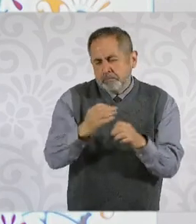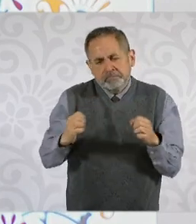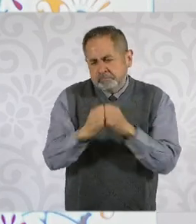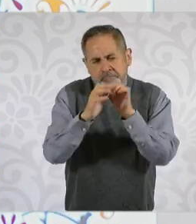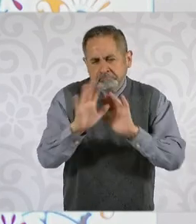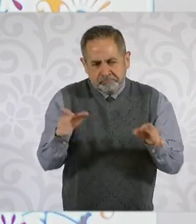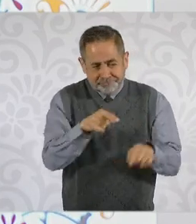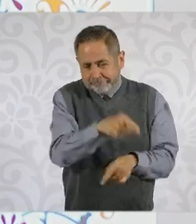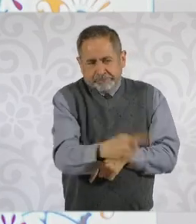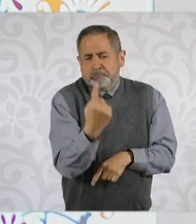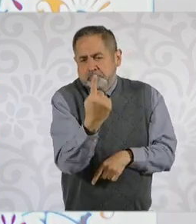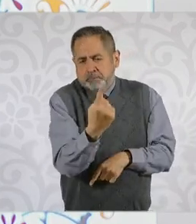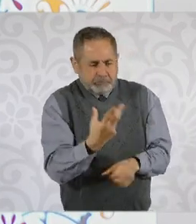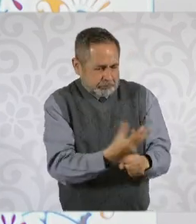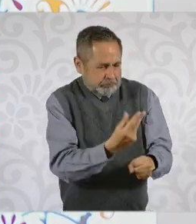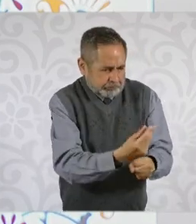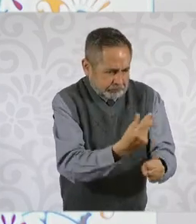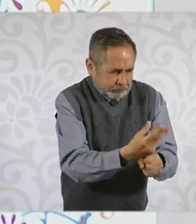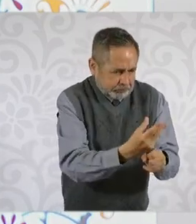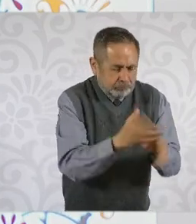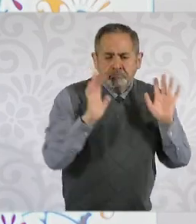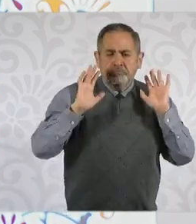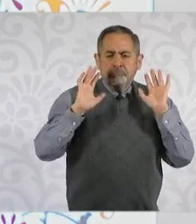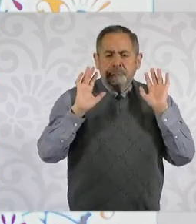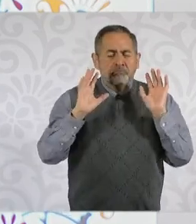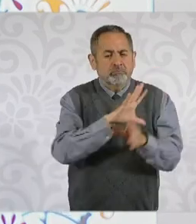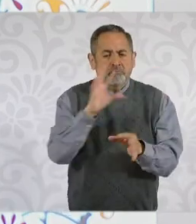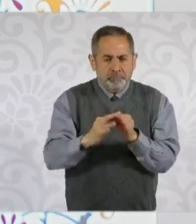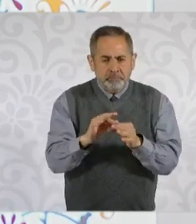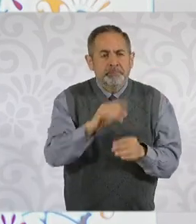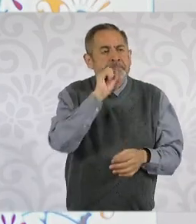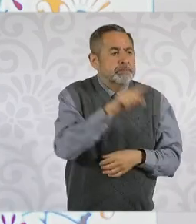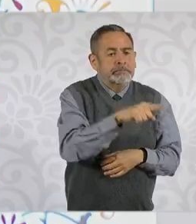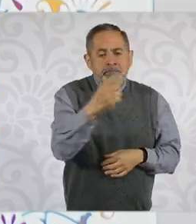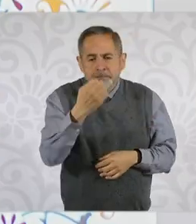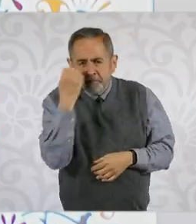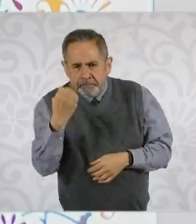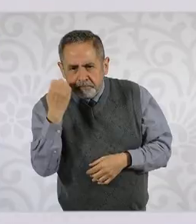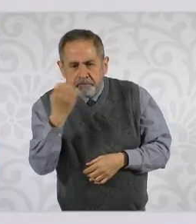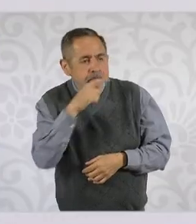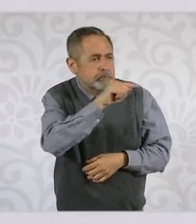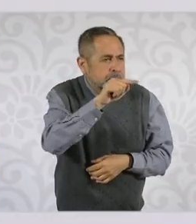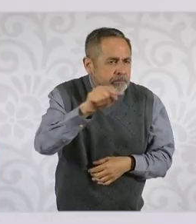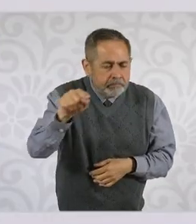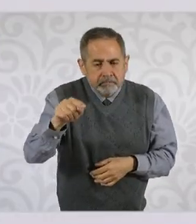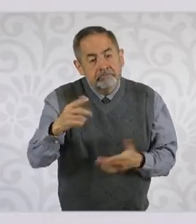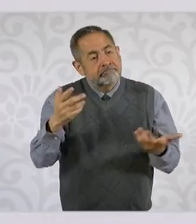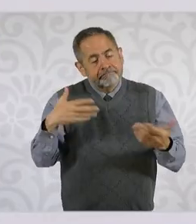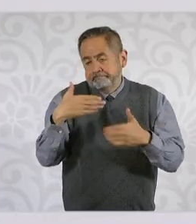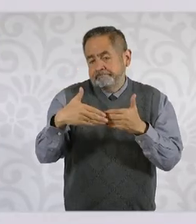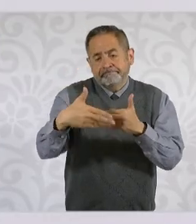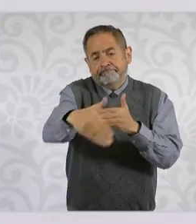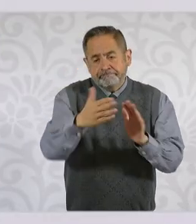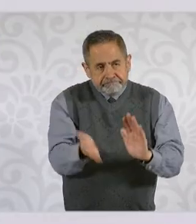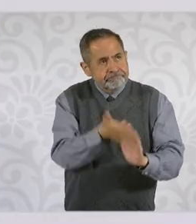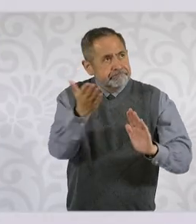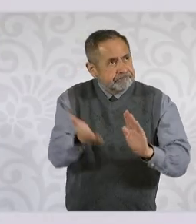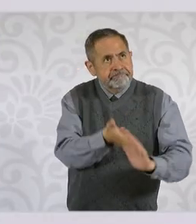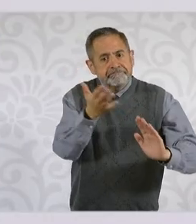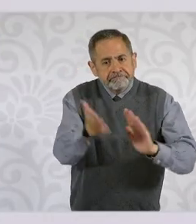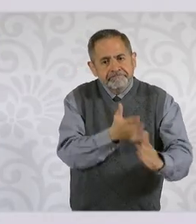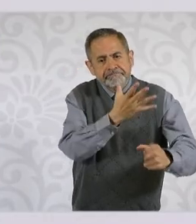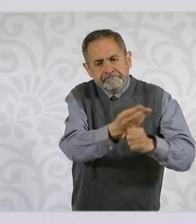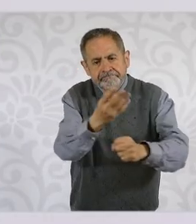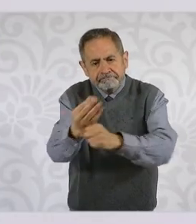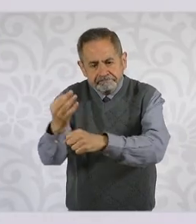prácticamente se está regresando ya la escuela y ahora empieza todo el proceso de reconstrucción. Esta misma semana